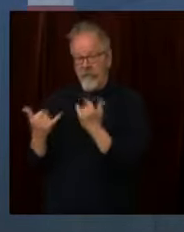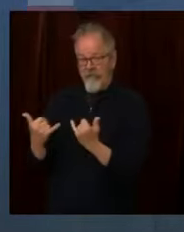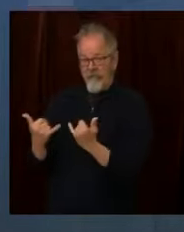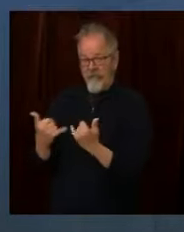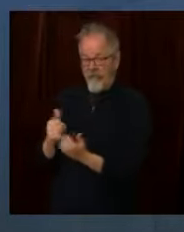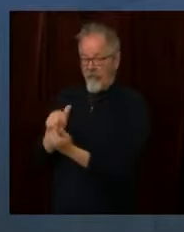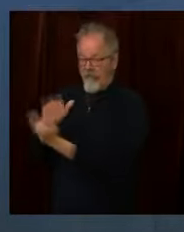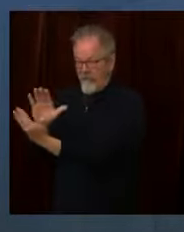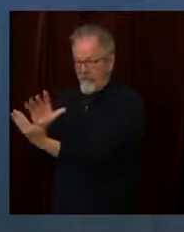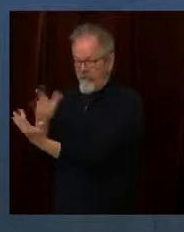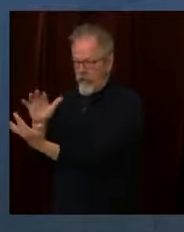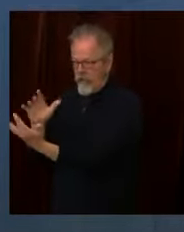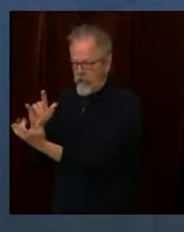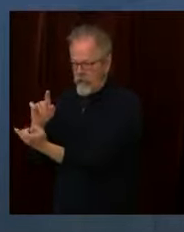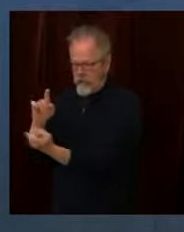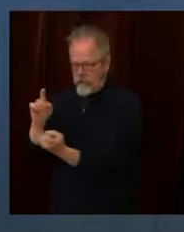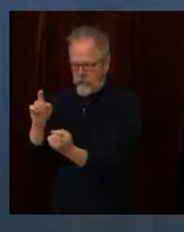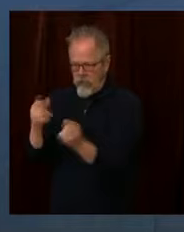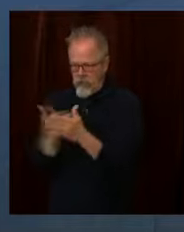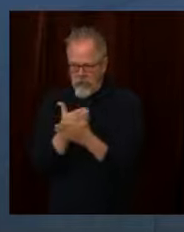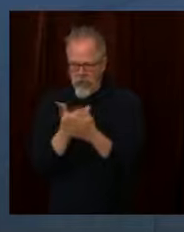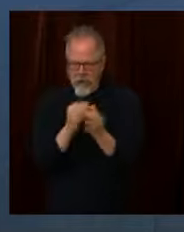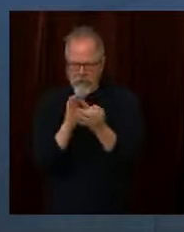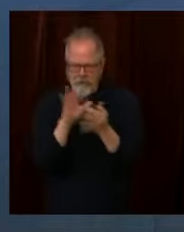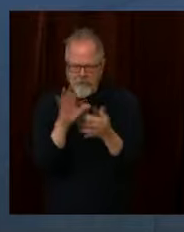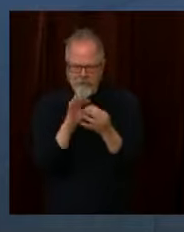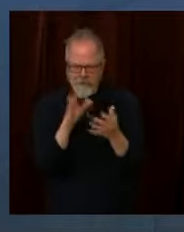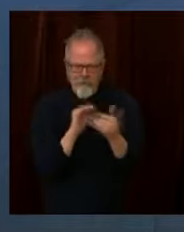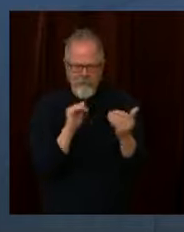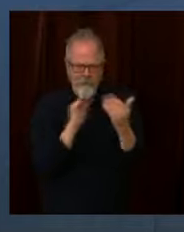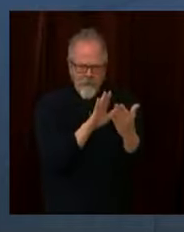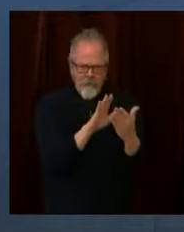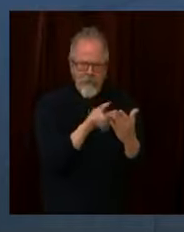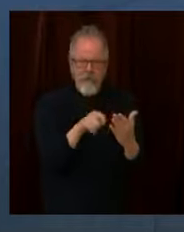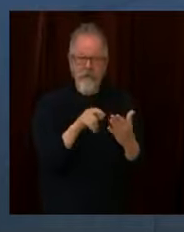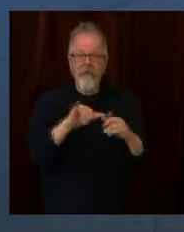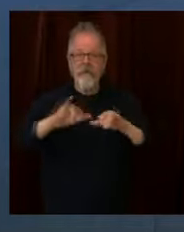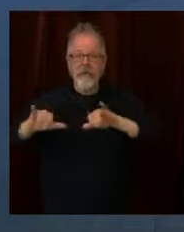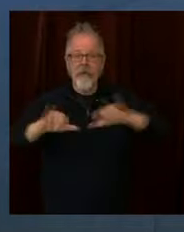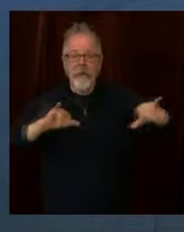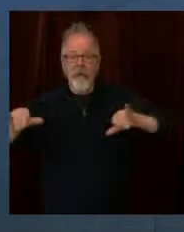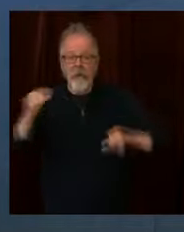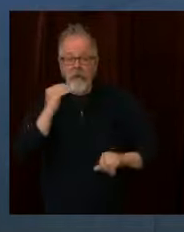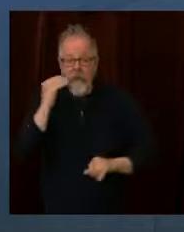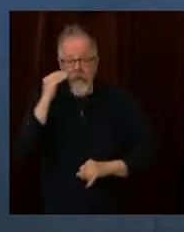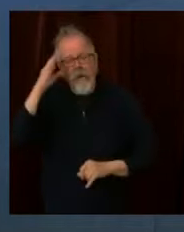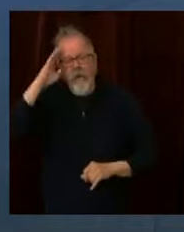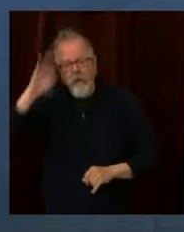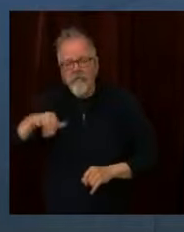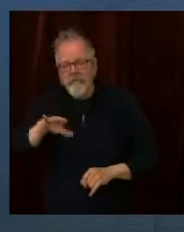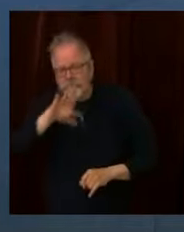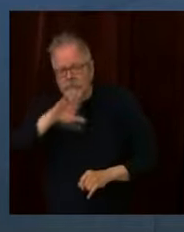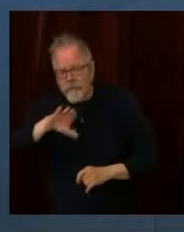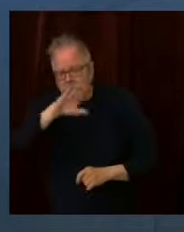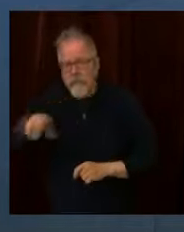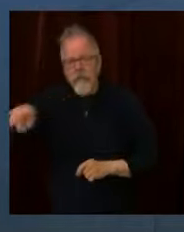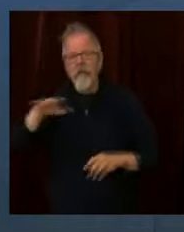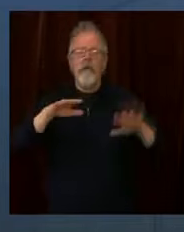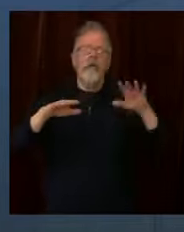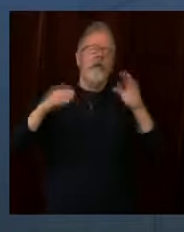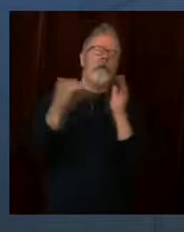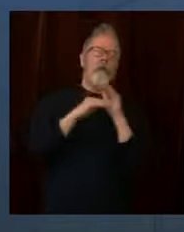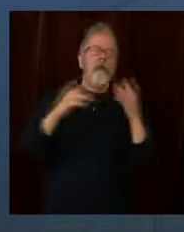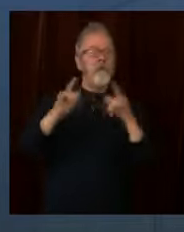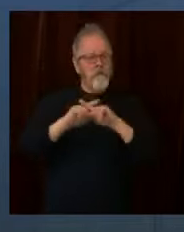principio usábamos distanciamiento social. Ha sido frustrante, pero ha sido muy eficaz. Ahora, al tratar nosotros